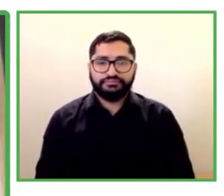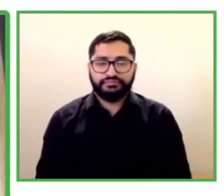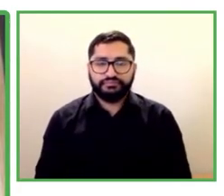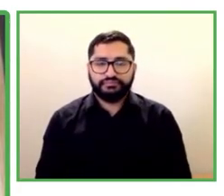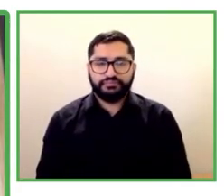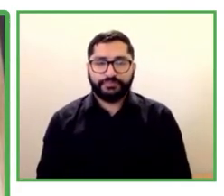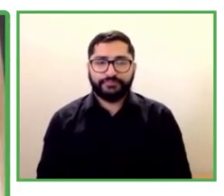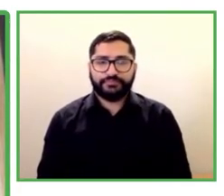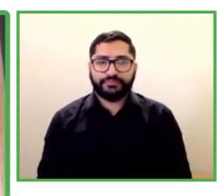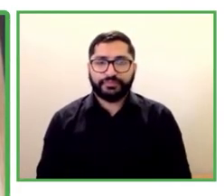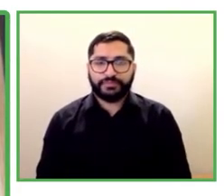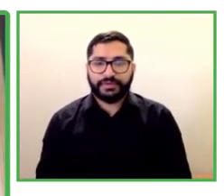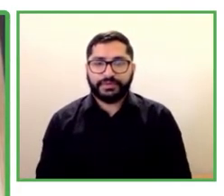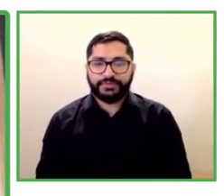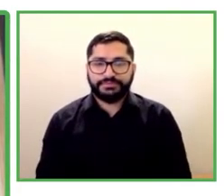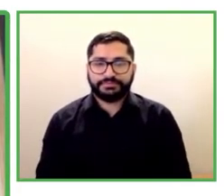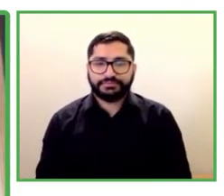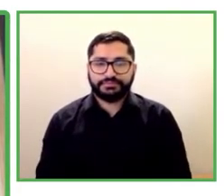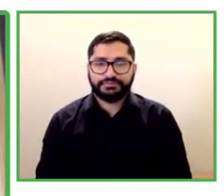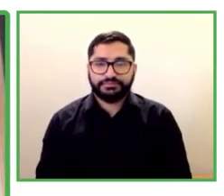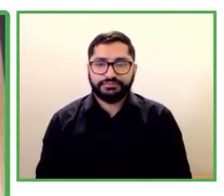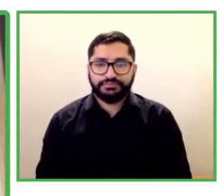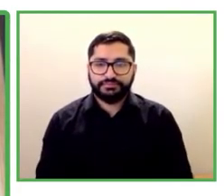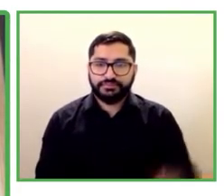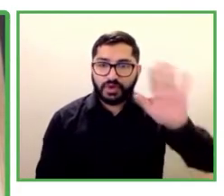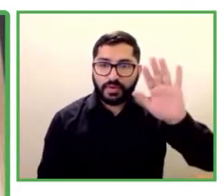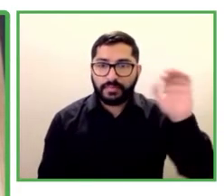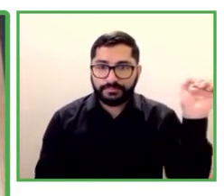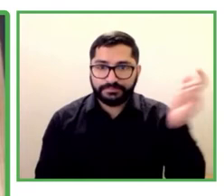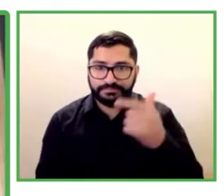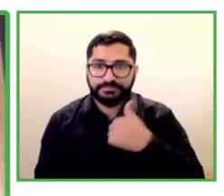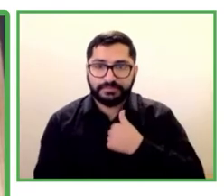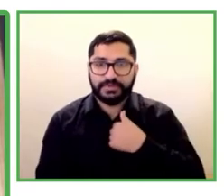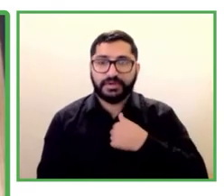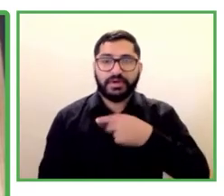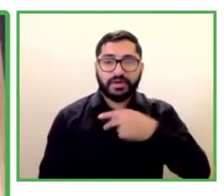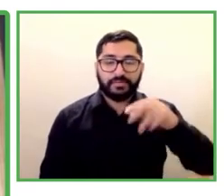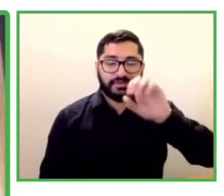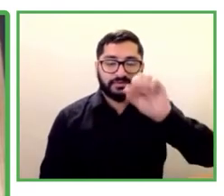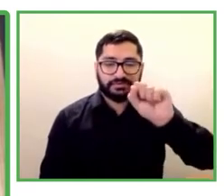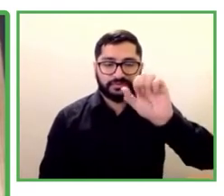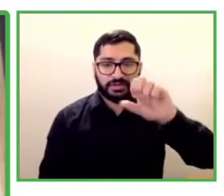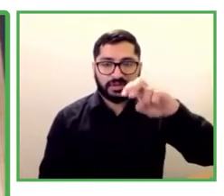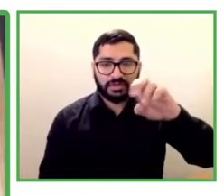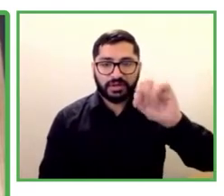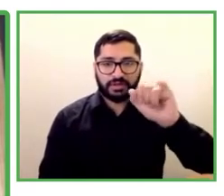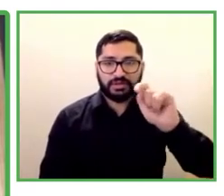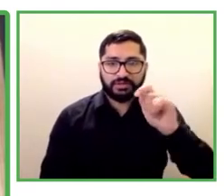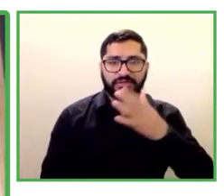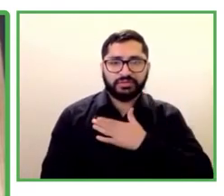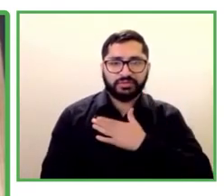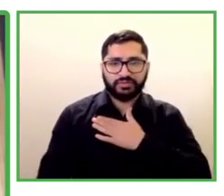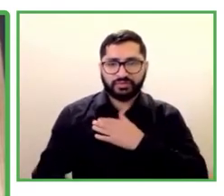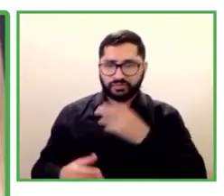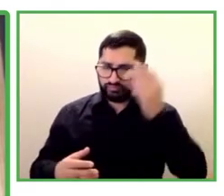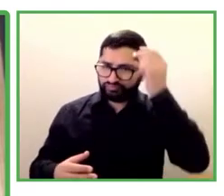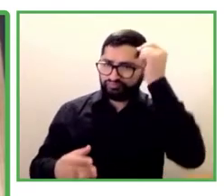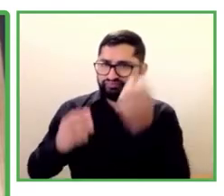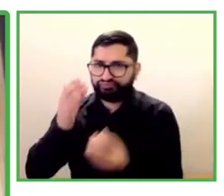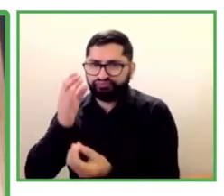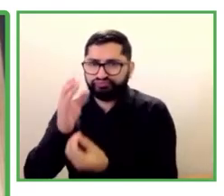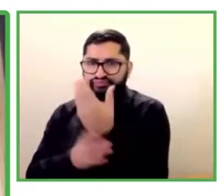Hola, soy CENET de Beza, soy la fundadora de Greta & Starks. Con nuestra aplicación Greta y con nuestro